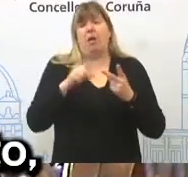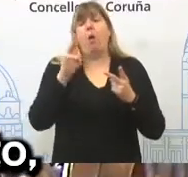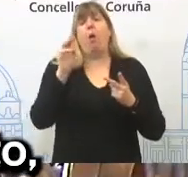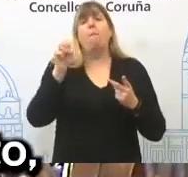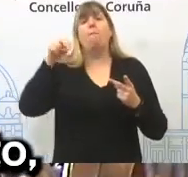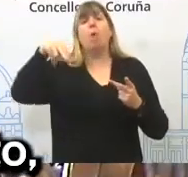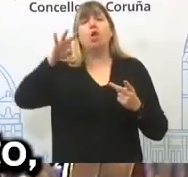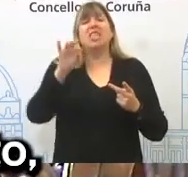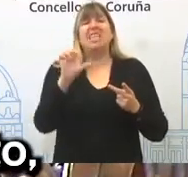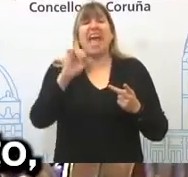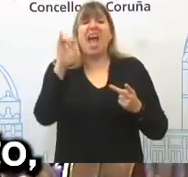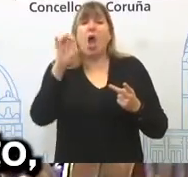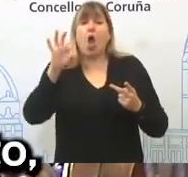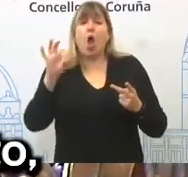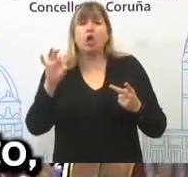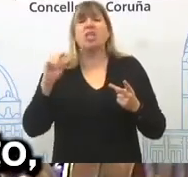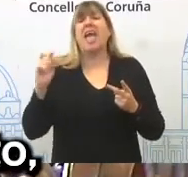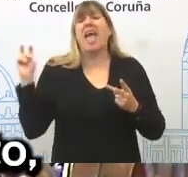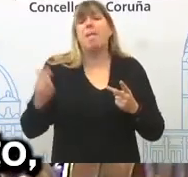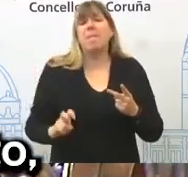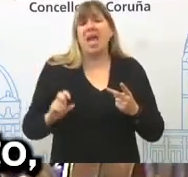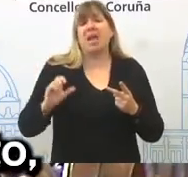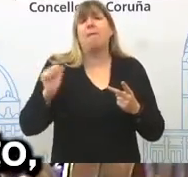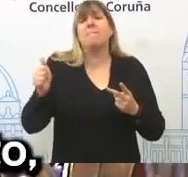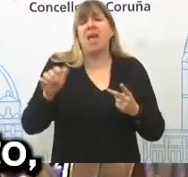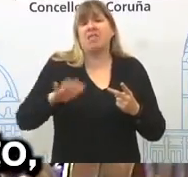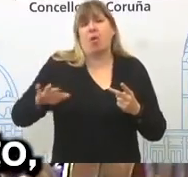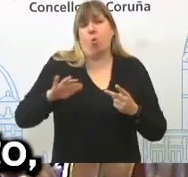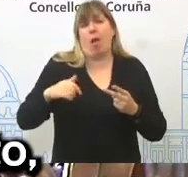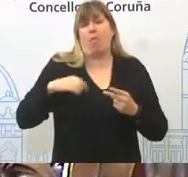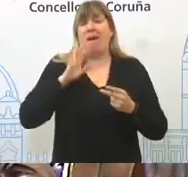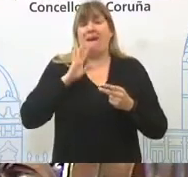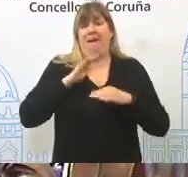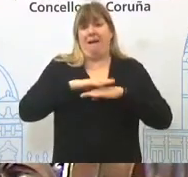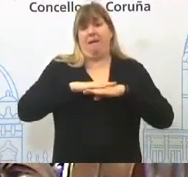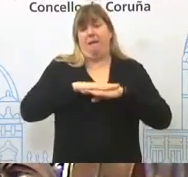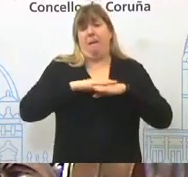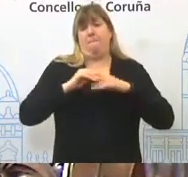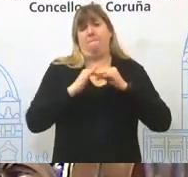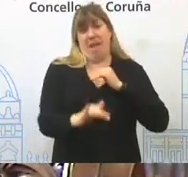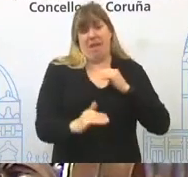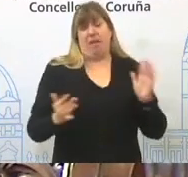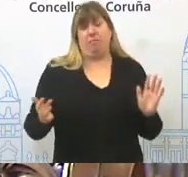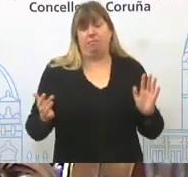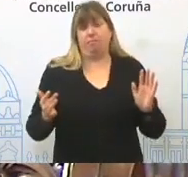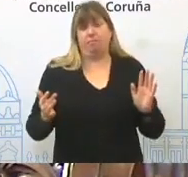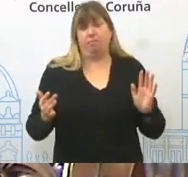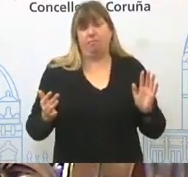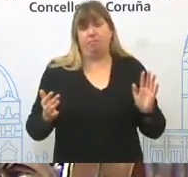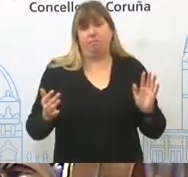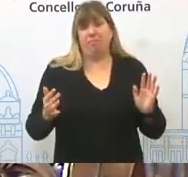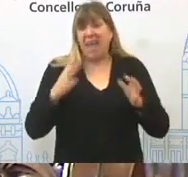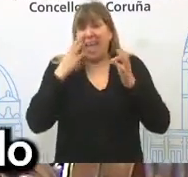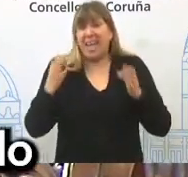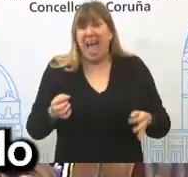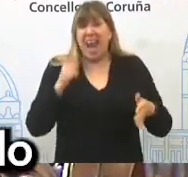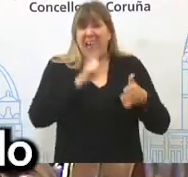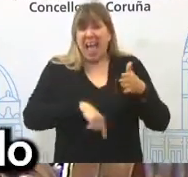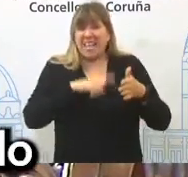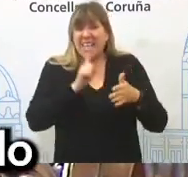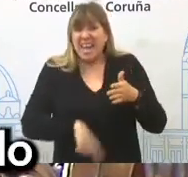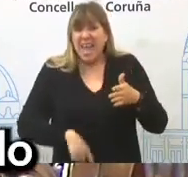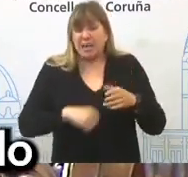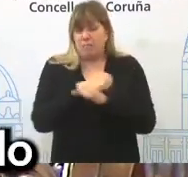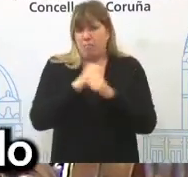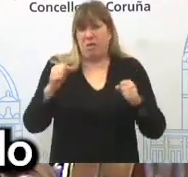do pasado mandato. Non hai ningún solo proxecto novo. É imposible alugar porque a bolsa de aluguer de musa que puxemos